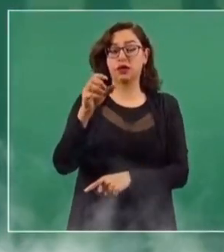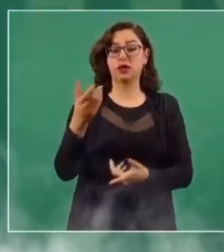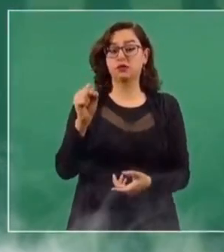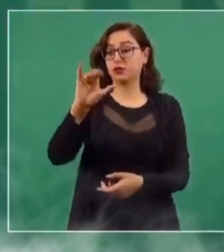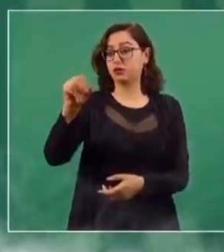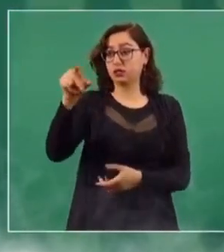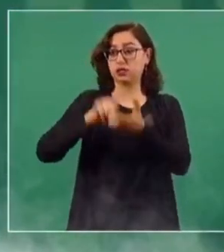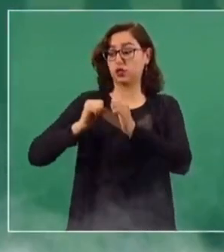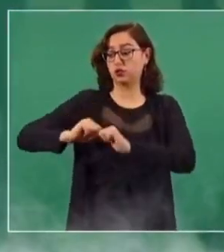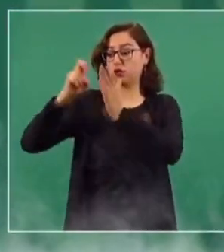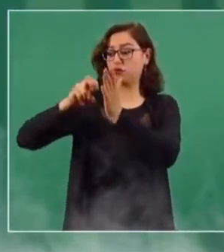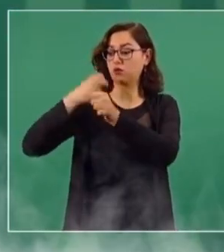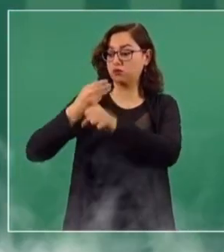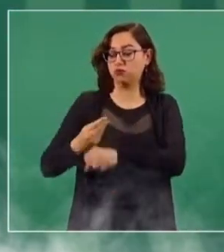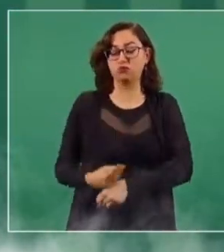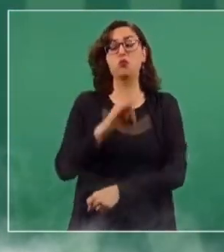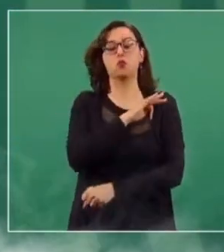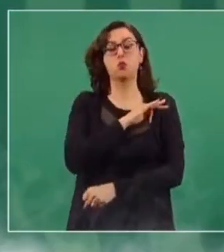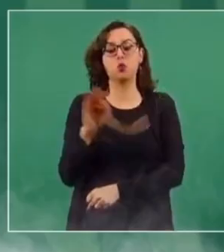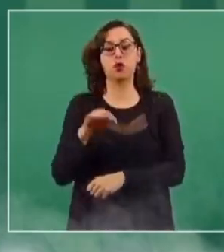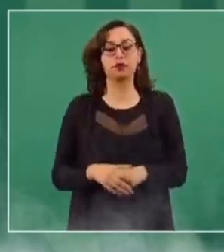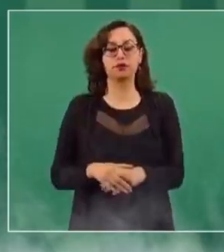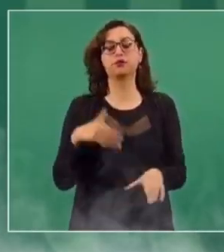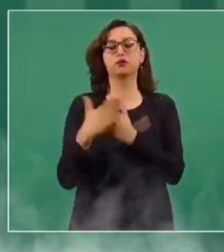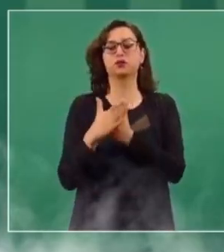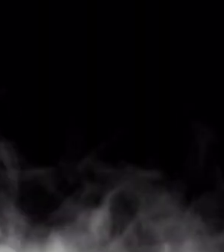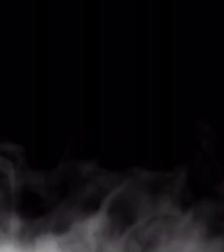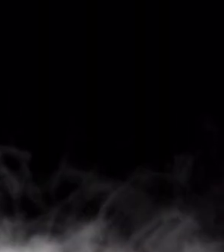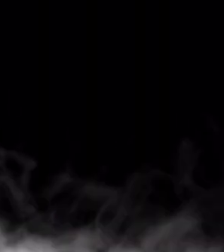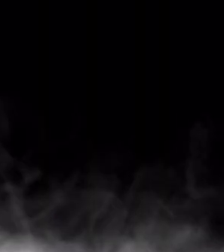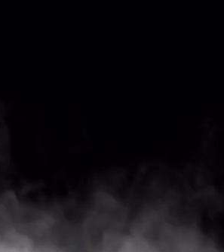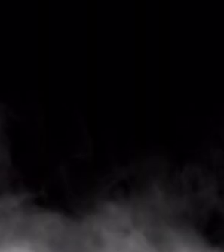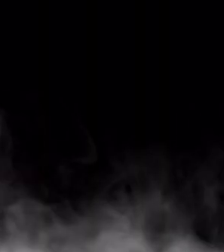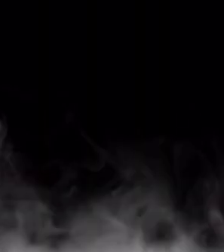Y él termina como ministro en el 24 y se tiene que ir.